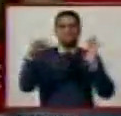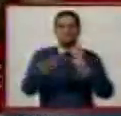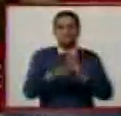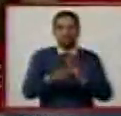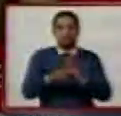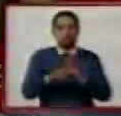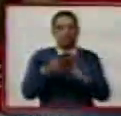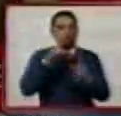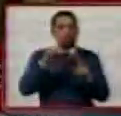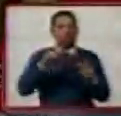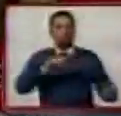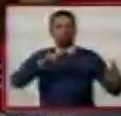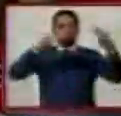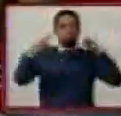comandante Chávez y al libertador Simón Bolívar.